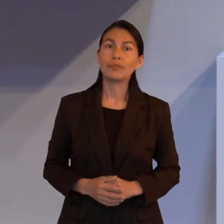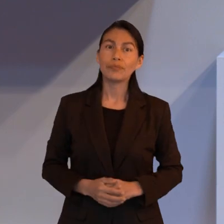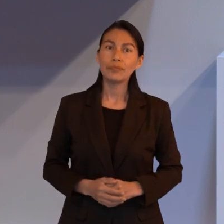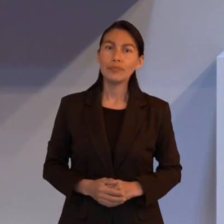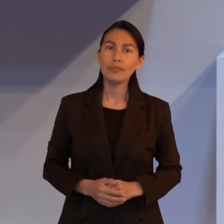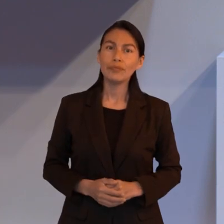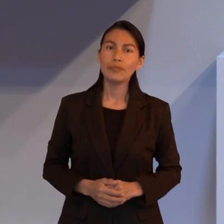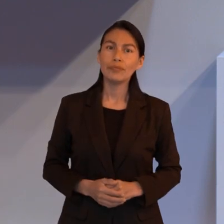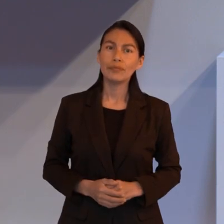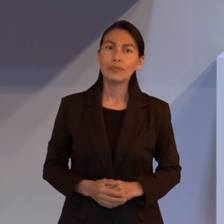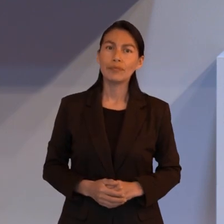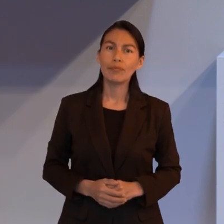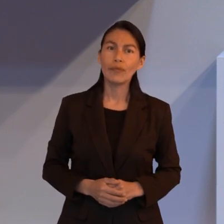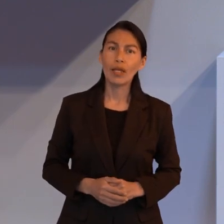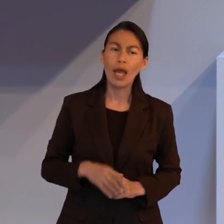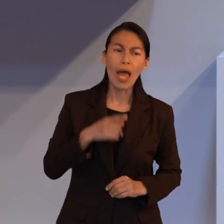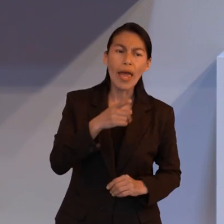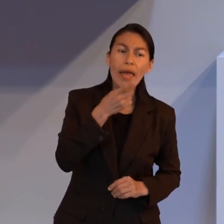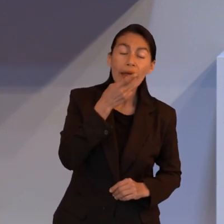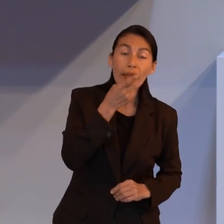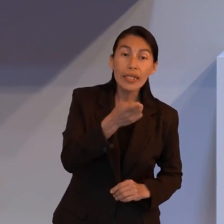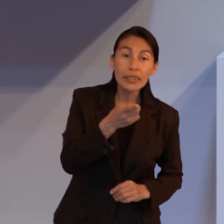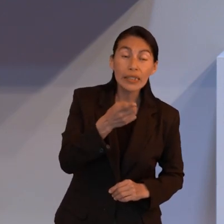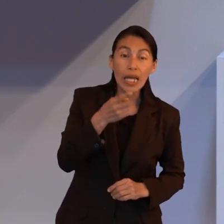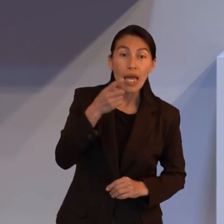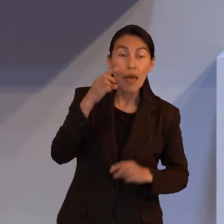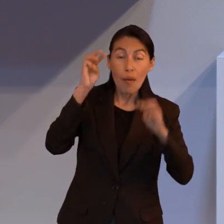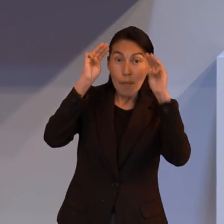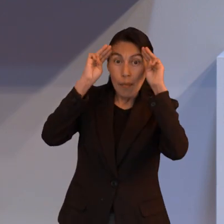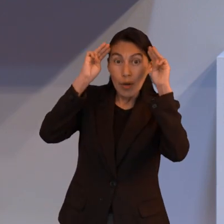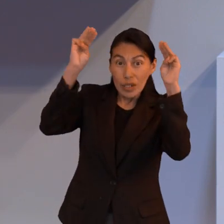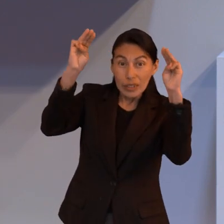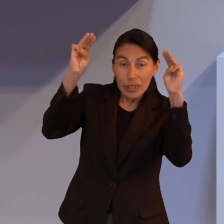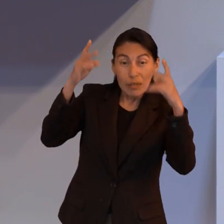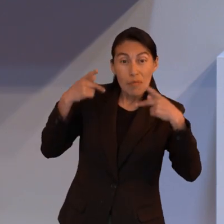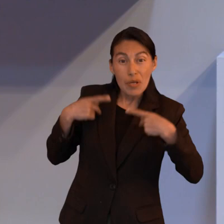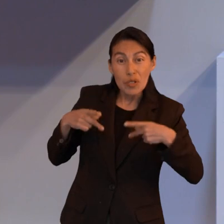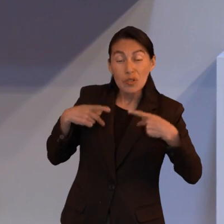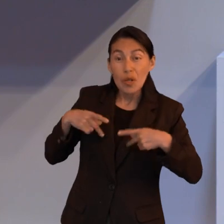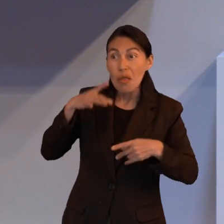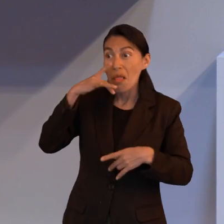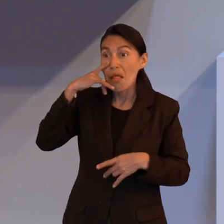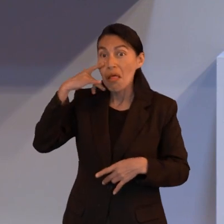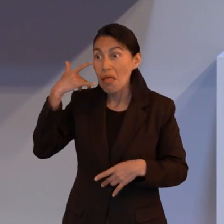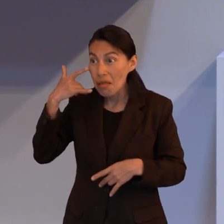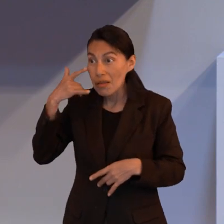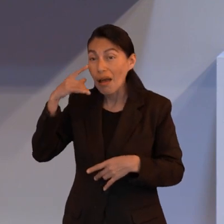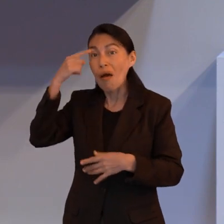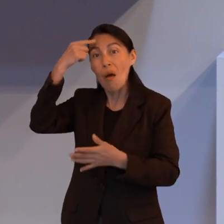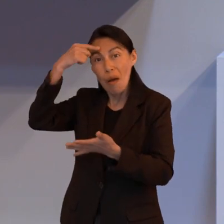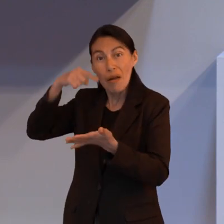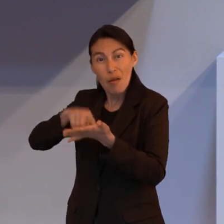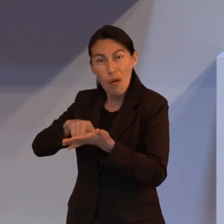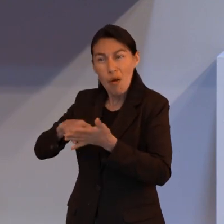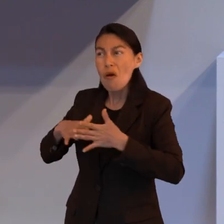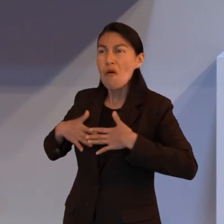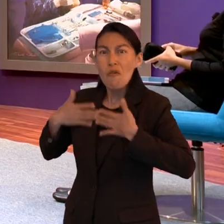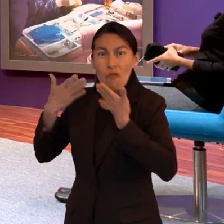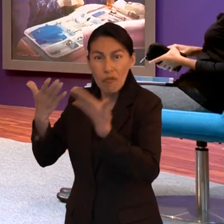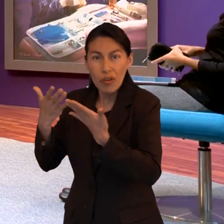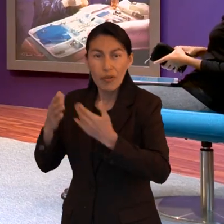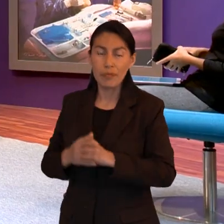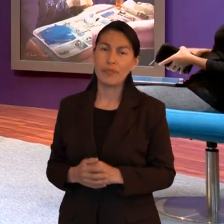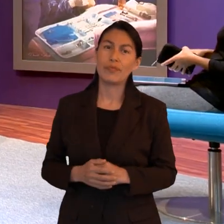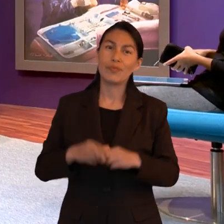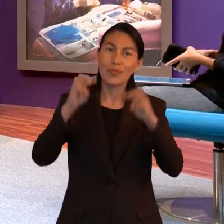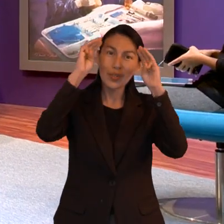de Moisés. Moisés a él en esta parte se le da creyendo en el invisible ya que él pues había